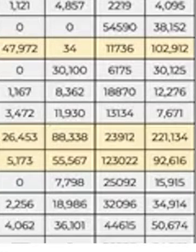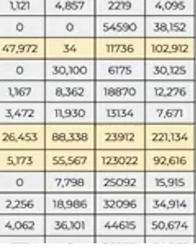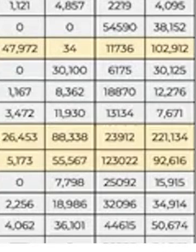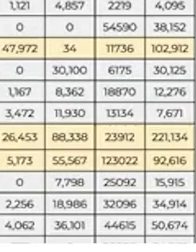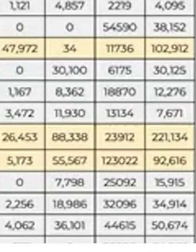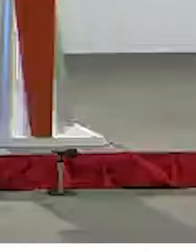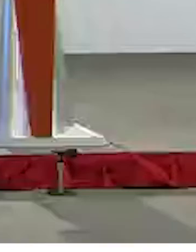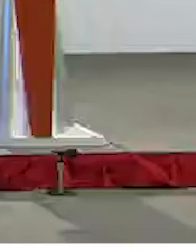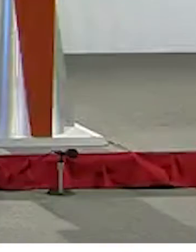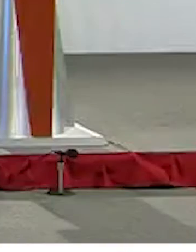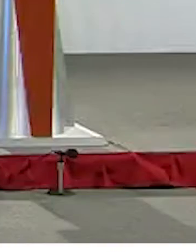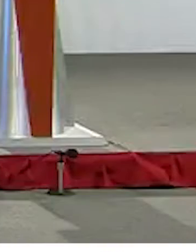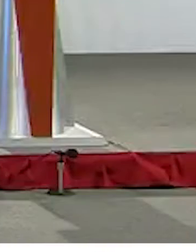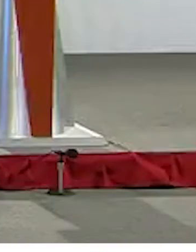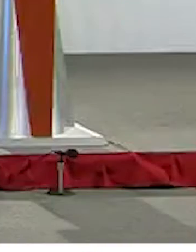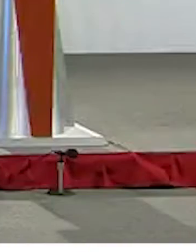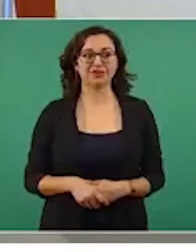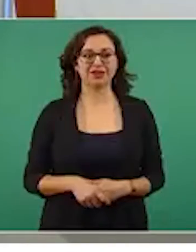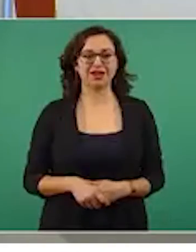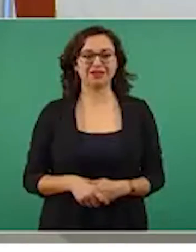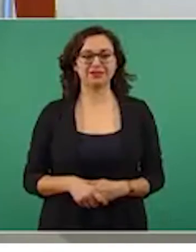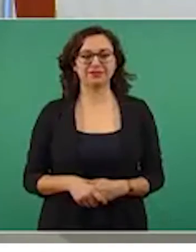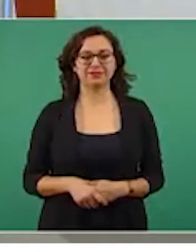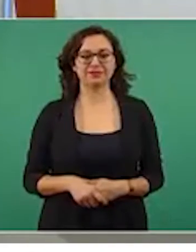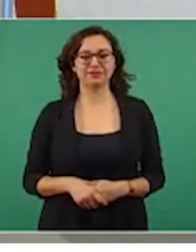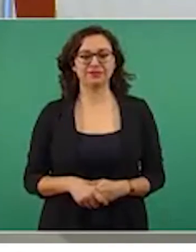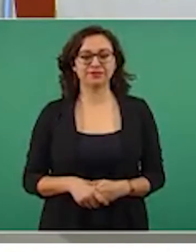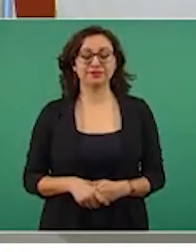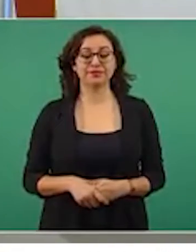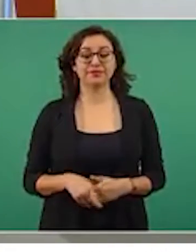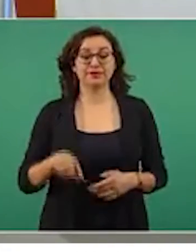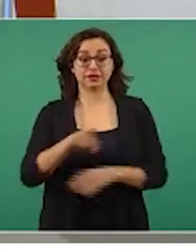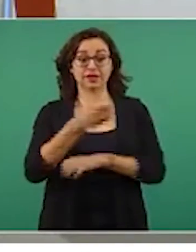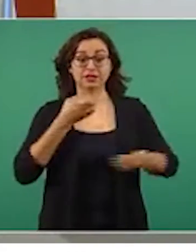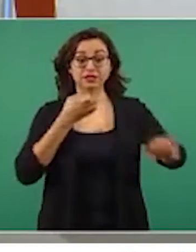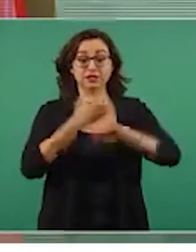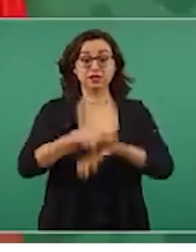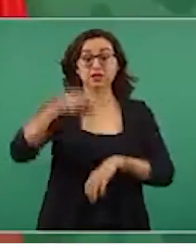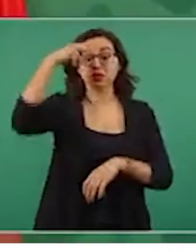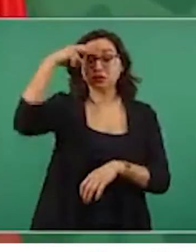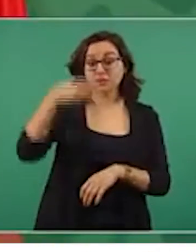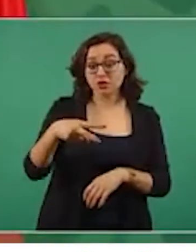El Estado de México, doscientos veintiún mil,